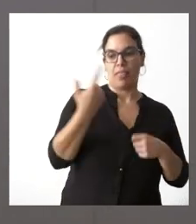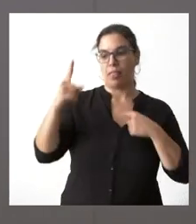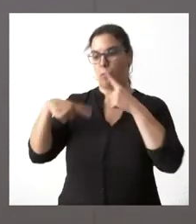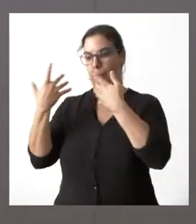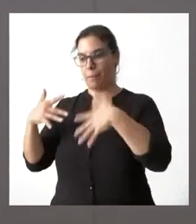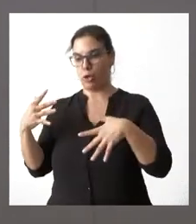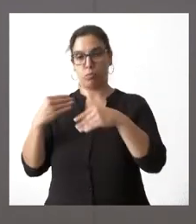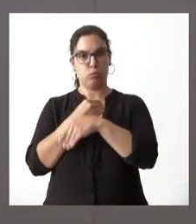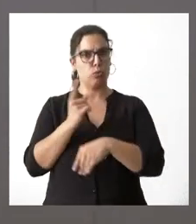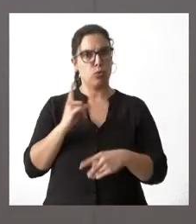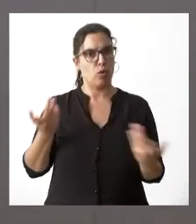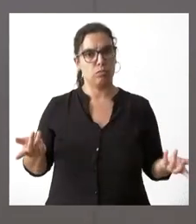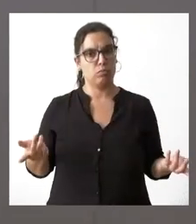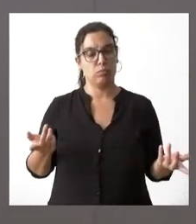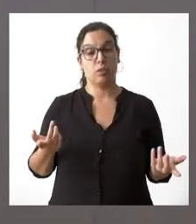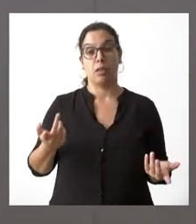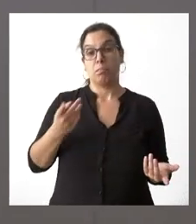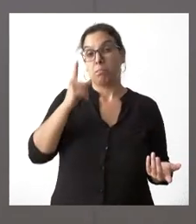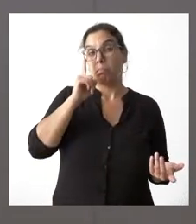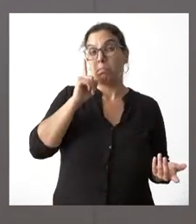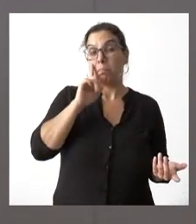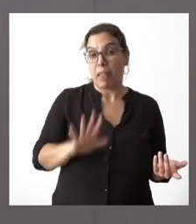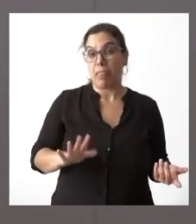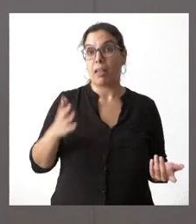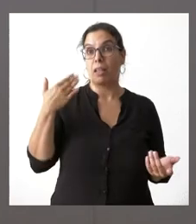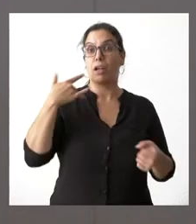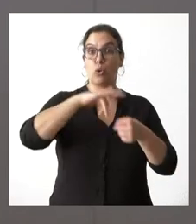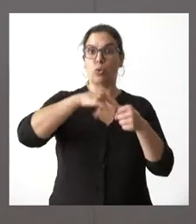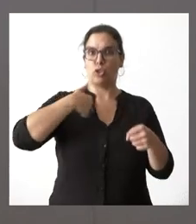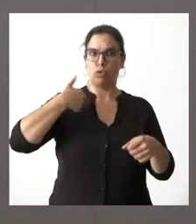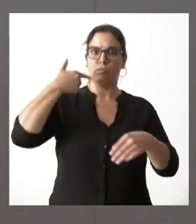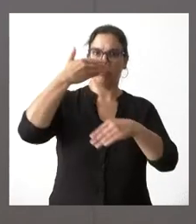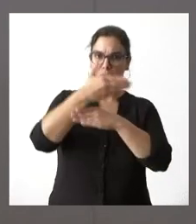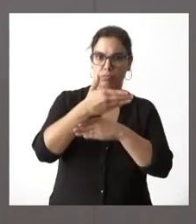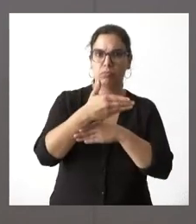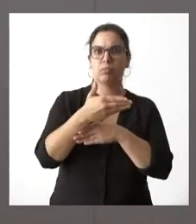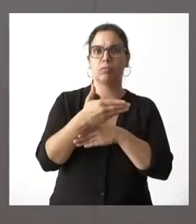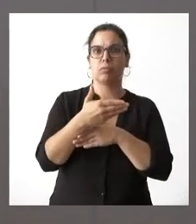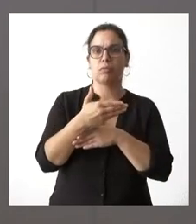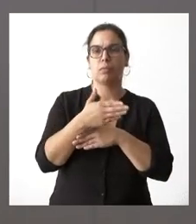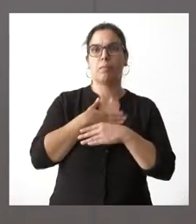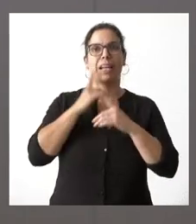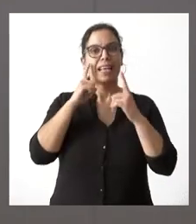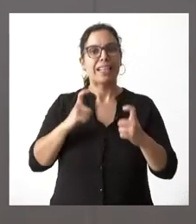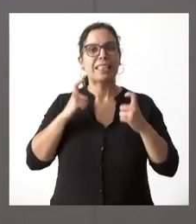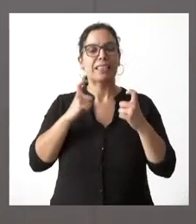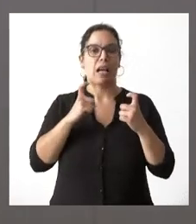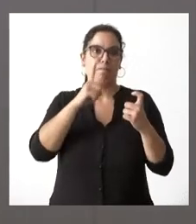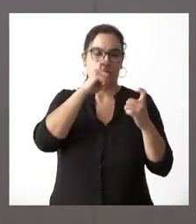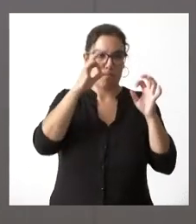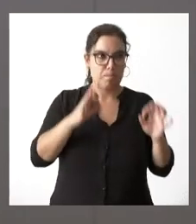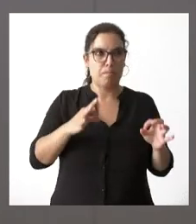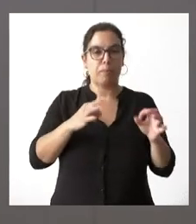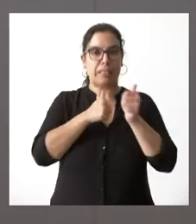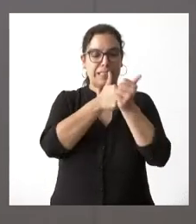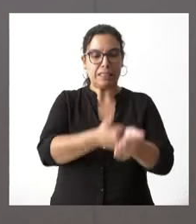no porque yo creo recordar el lunes y además tuve la ocasión de salir y por tanto por intentar recordar mis palabras ahí decíamos que primero